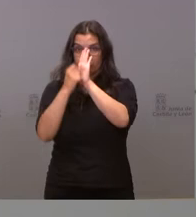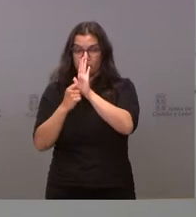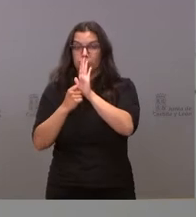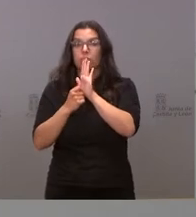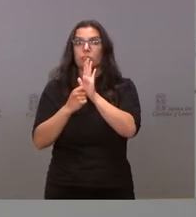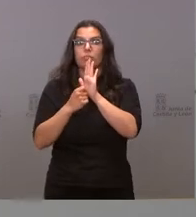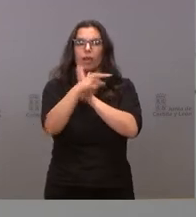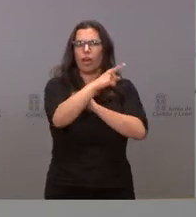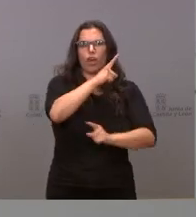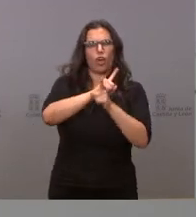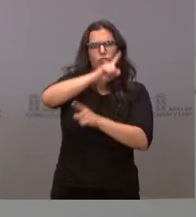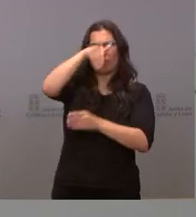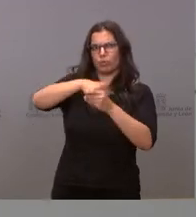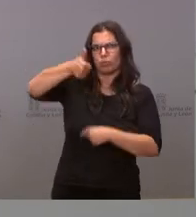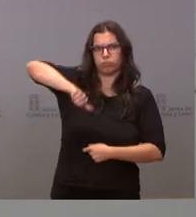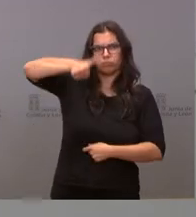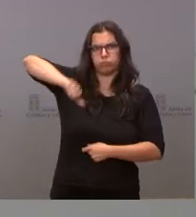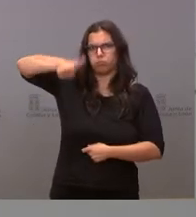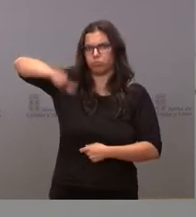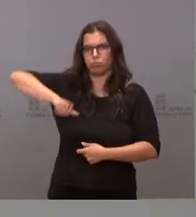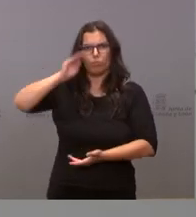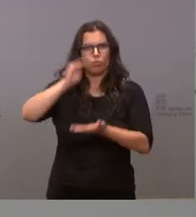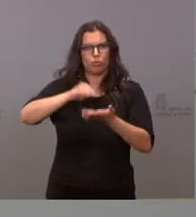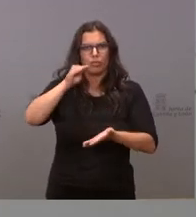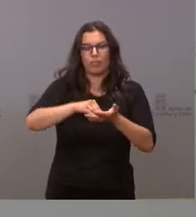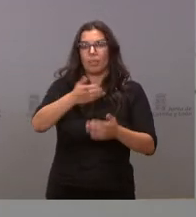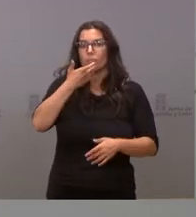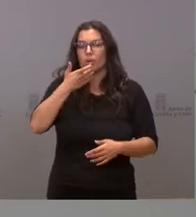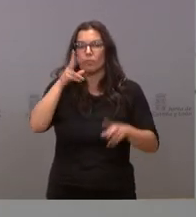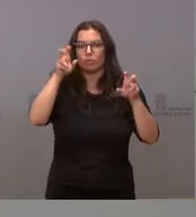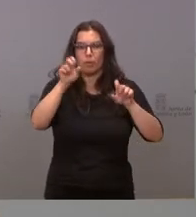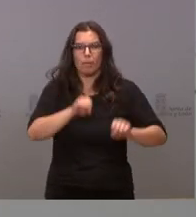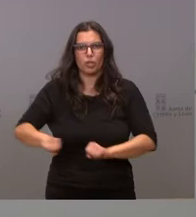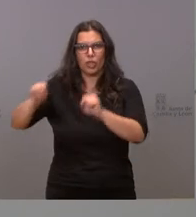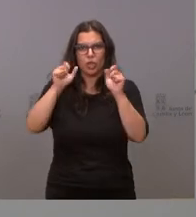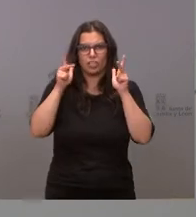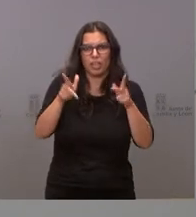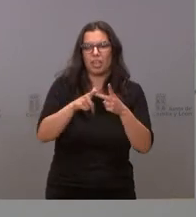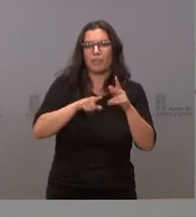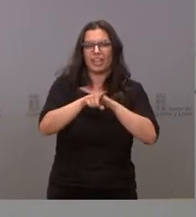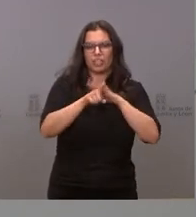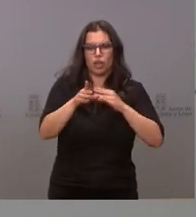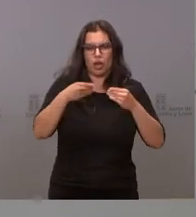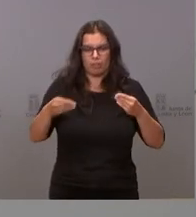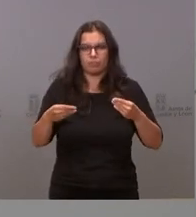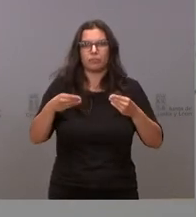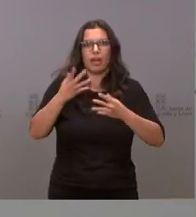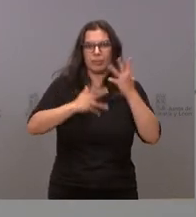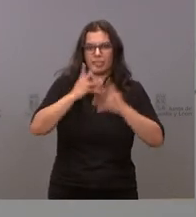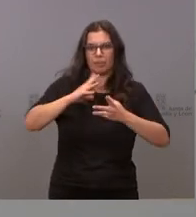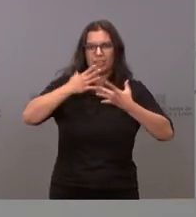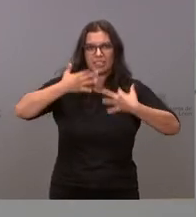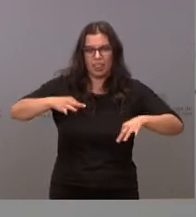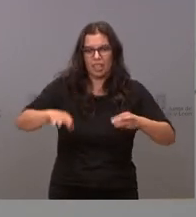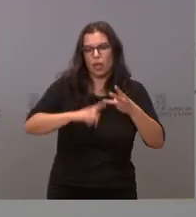para proteger mejor las residencias, la simplificación administrativa, cuando rechazó la invitación a negociar los